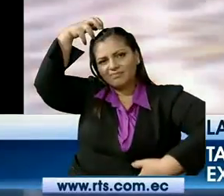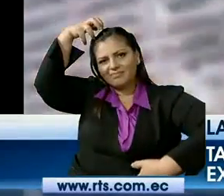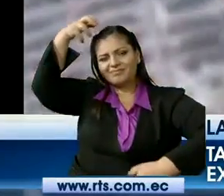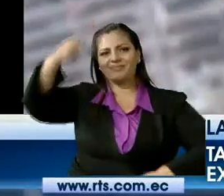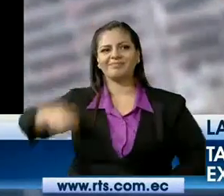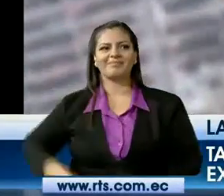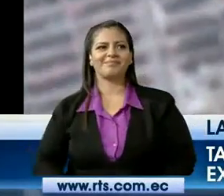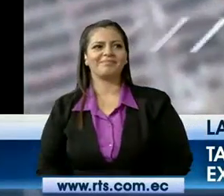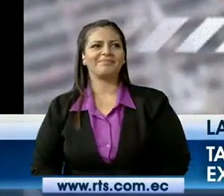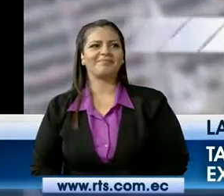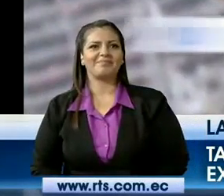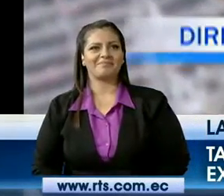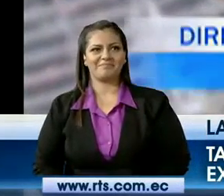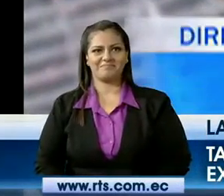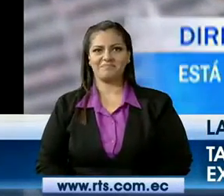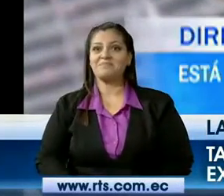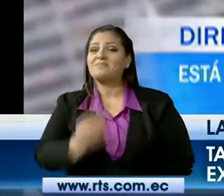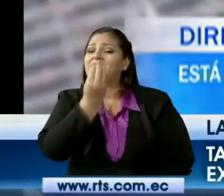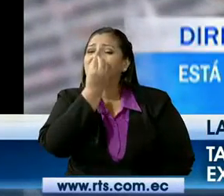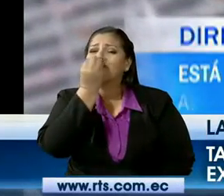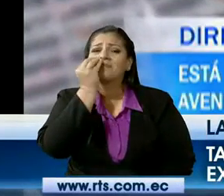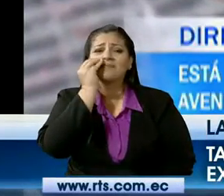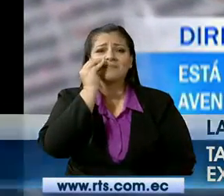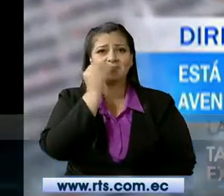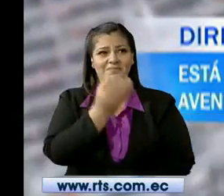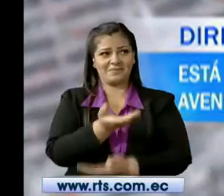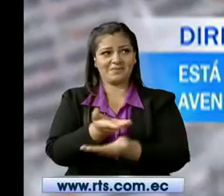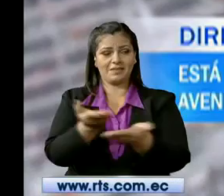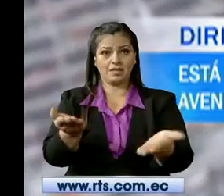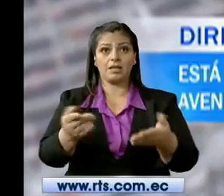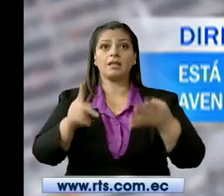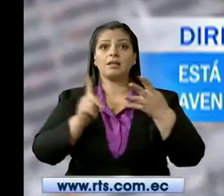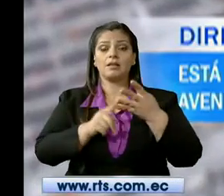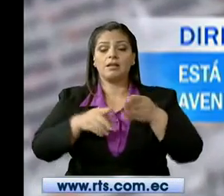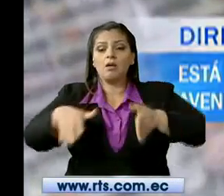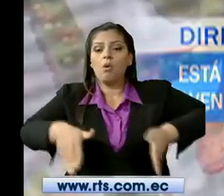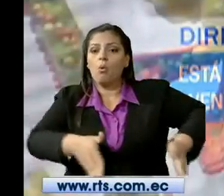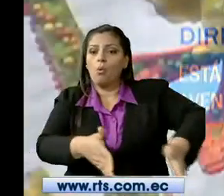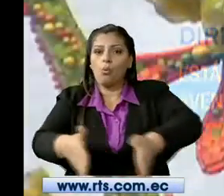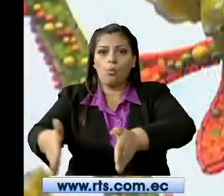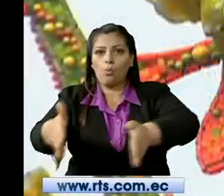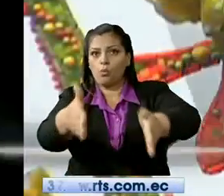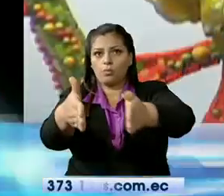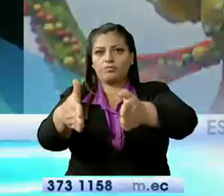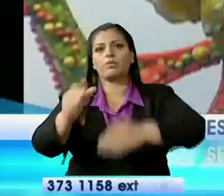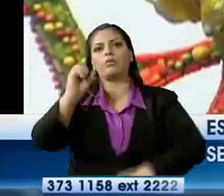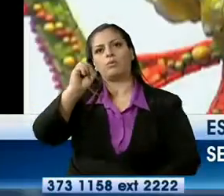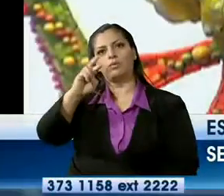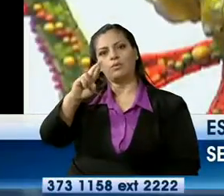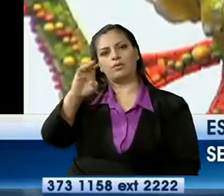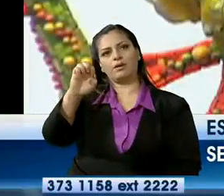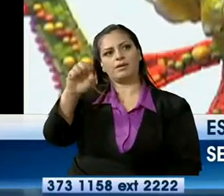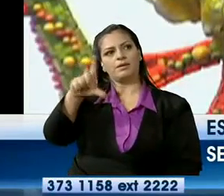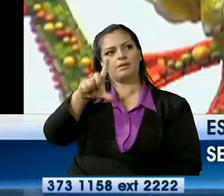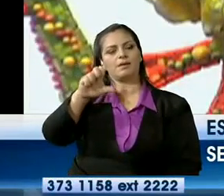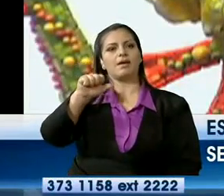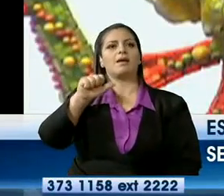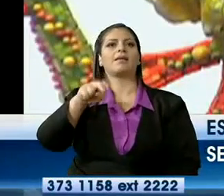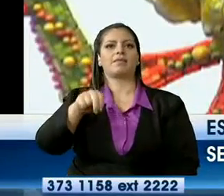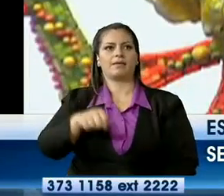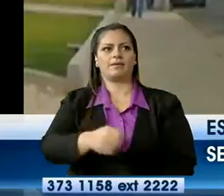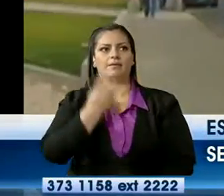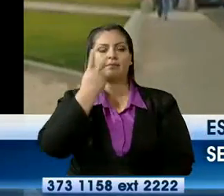De la fauna pasamos a la flora. En la avenida Francisco de Orellana, al norte, se encuentra el homenaje a la orquídea Enciclea